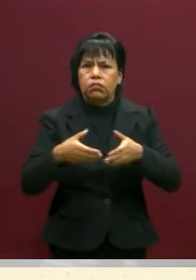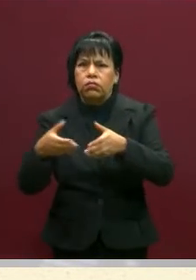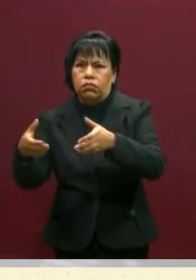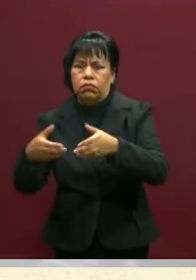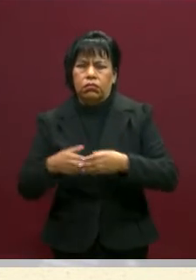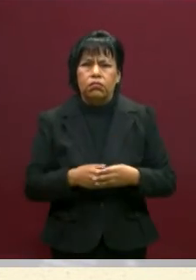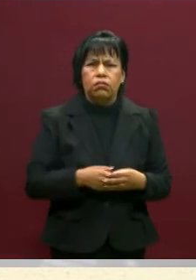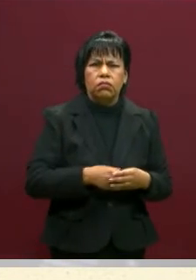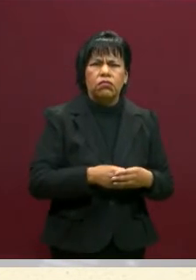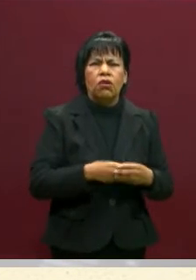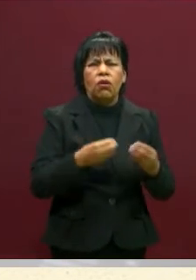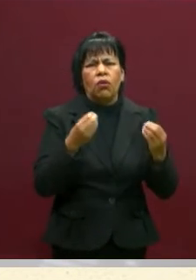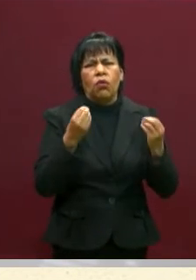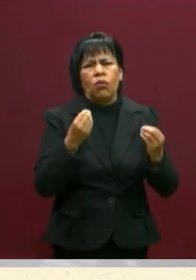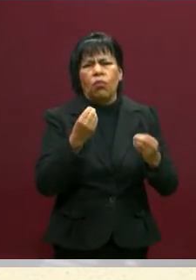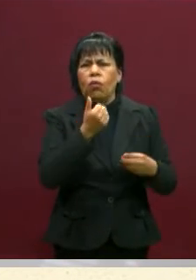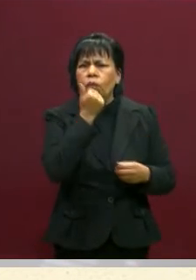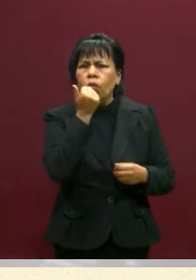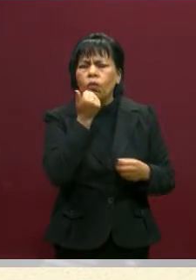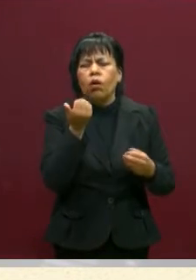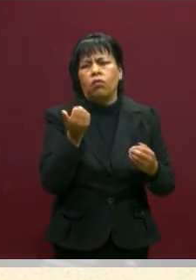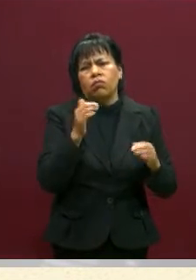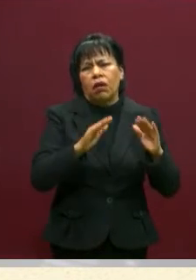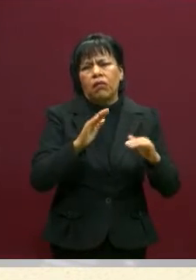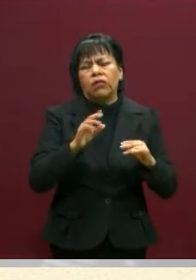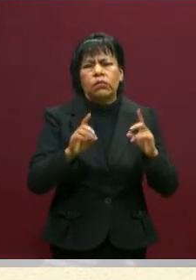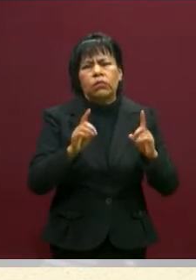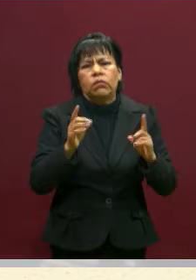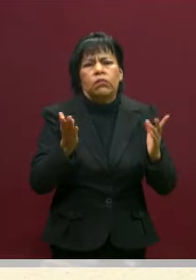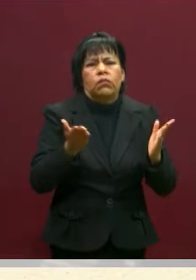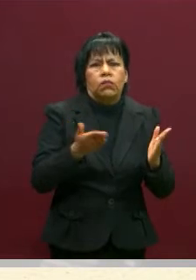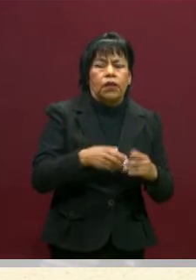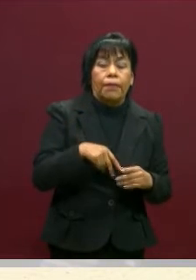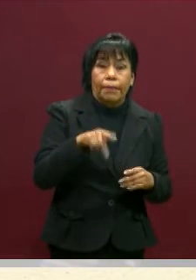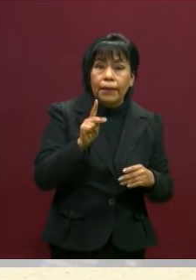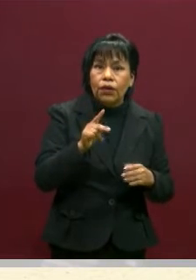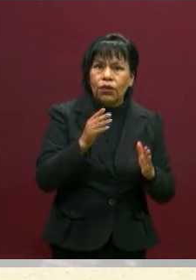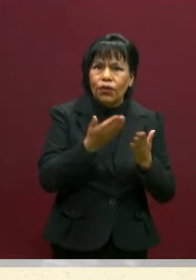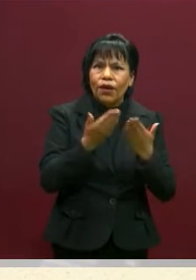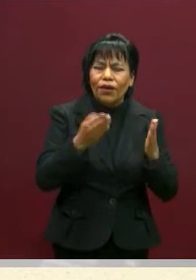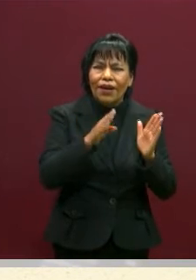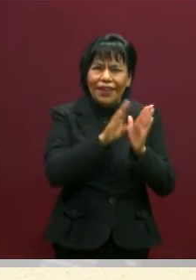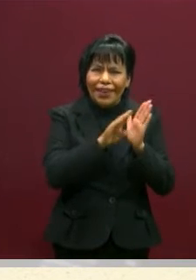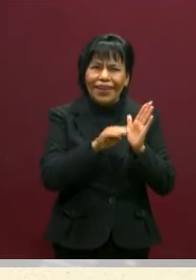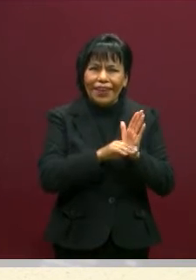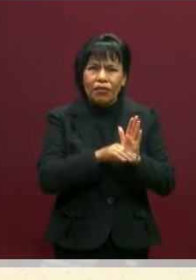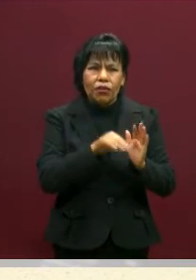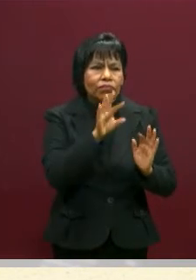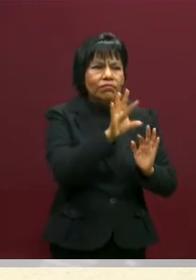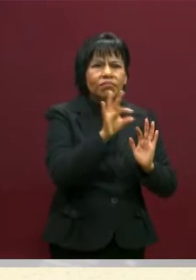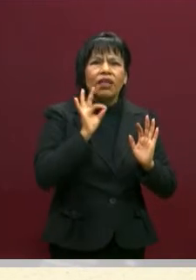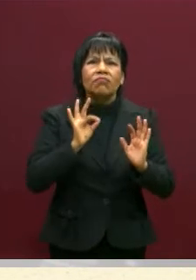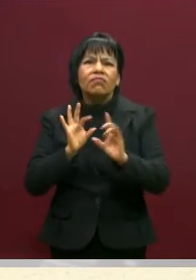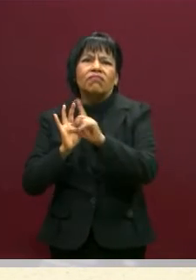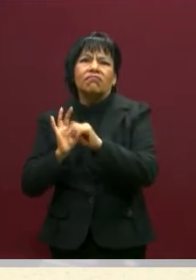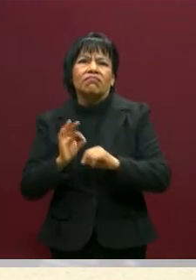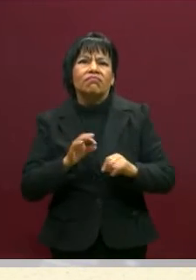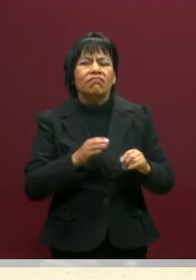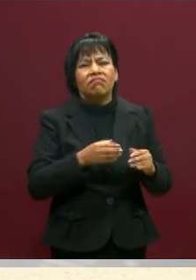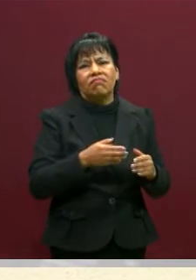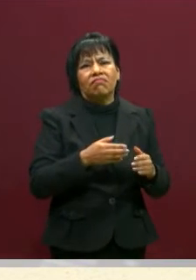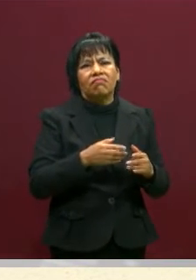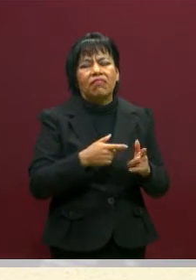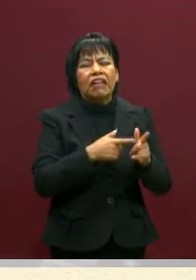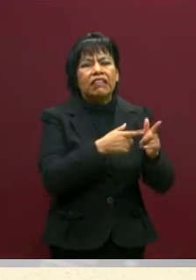donde a veces muchos alumnos están ahorita inmiscuidos. Pero ahorita con este ejemplo que nos pones, de cuando los alumnos tienen que escoger entre seguir estudiando o